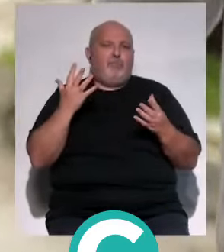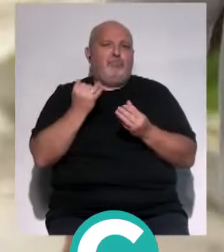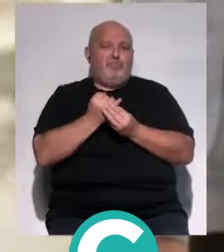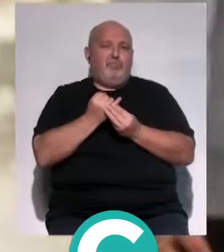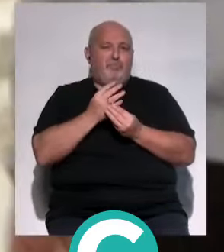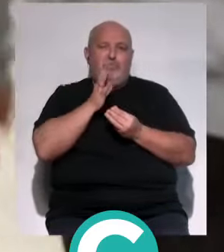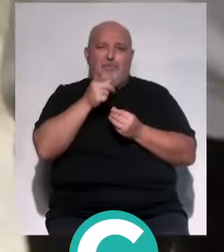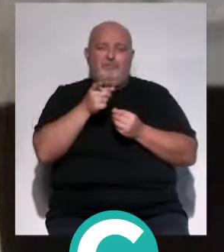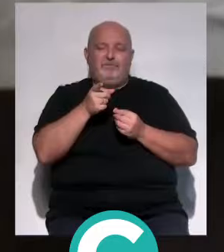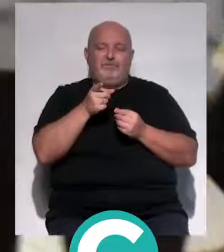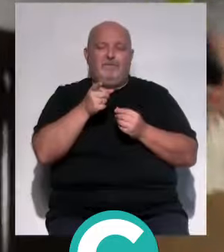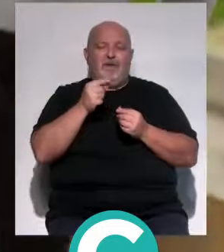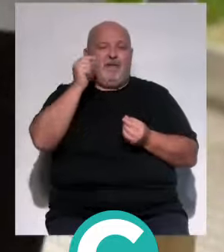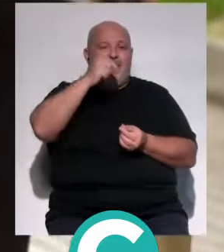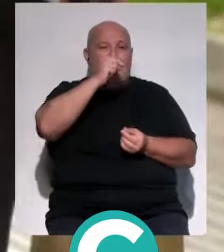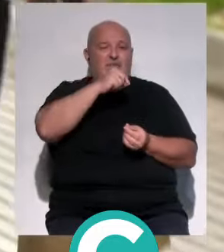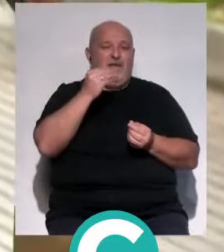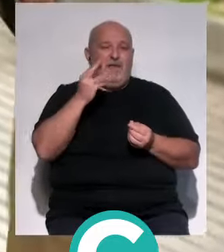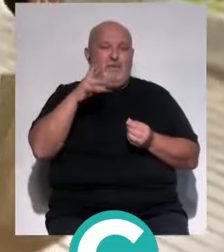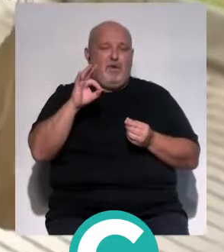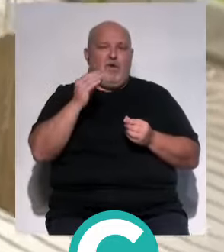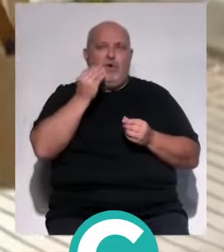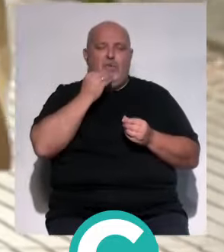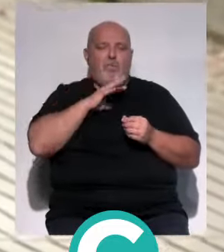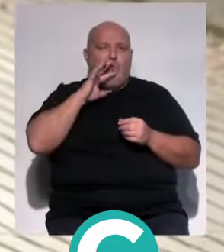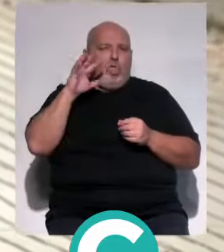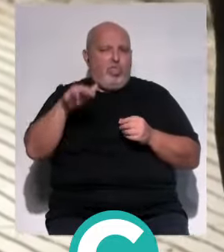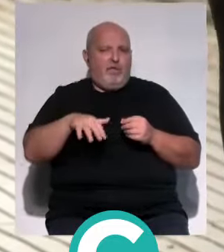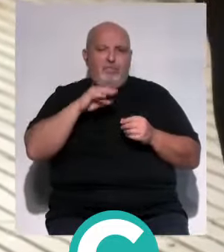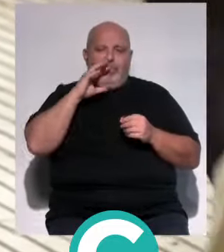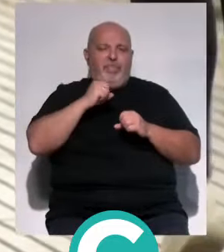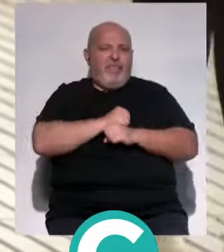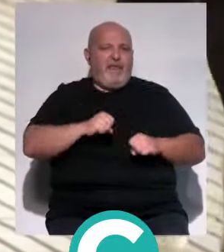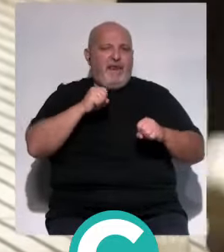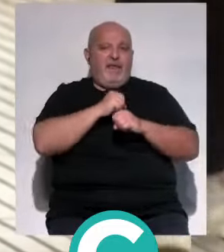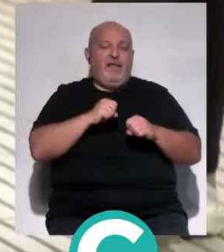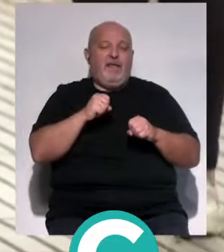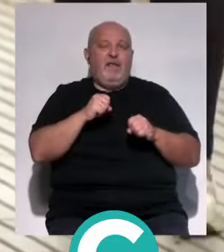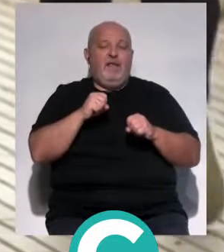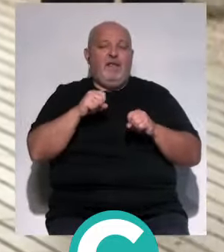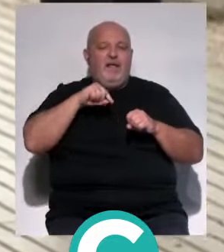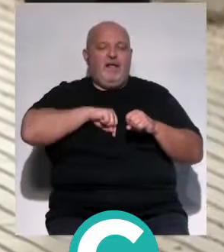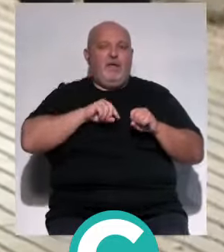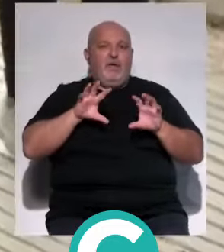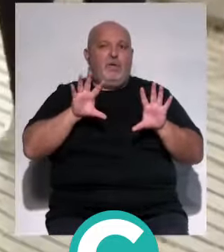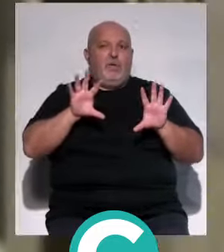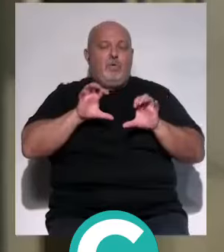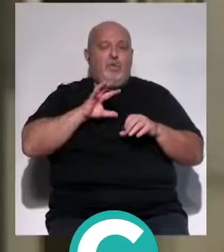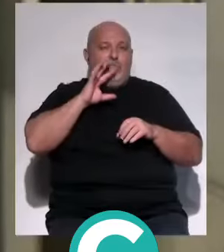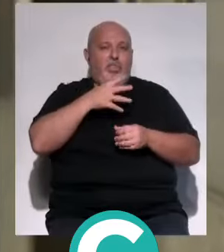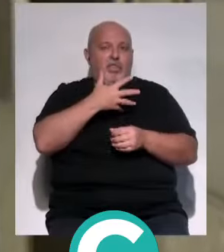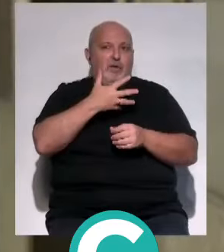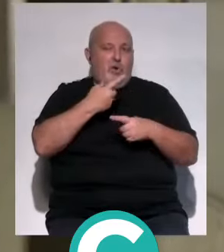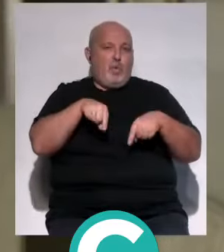por eso mismo, porque la quimio, tú comes y vomitas y tienes diarrea, entonces la absorción de nutrientes cuando tú tienes vómitos o